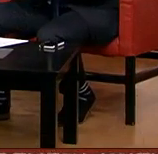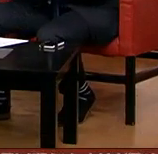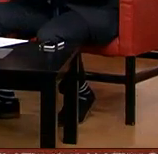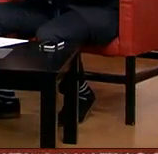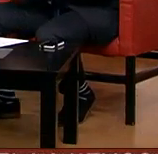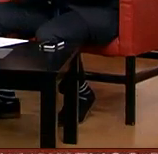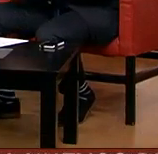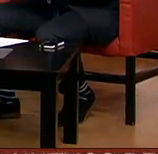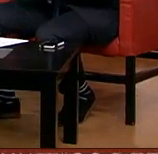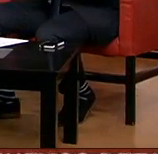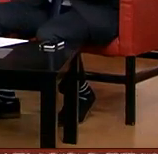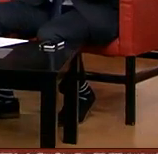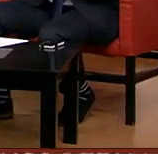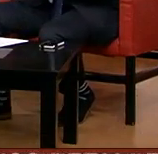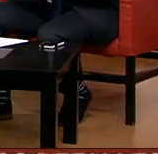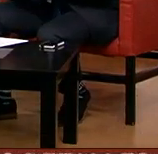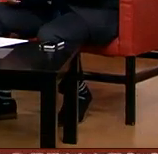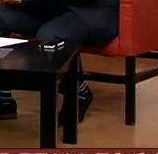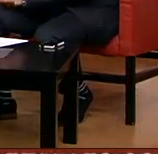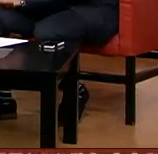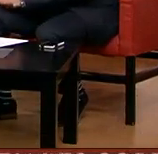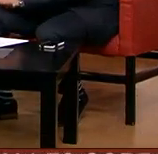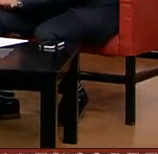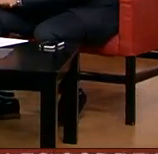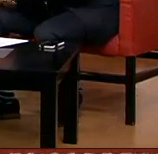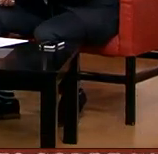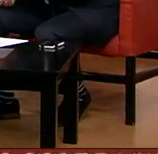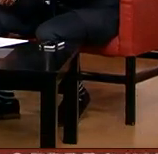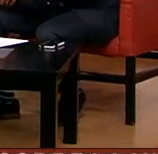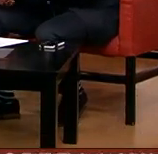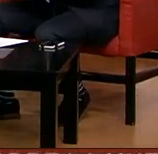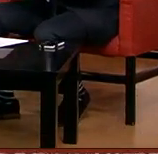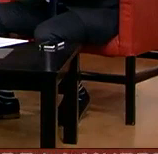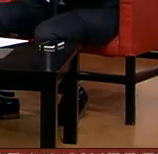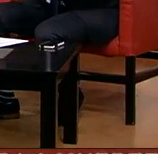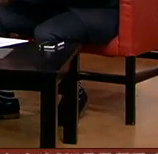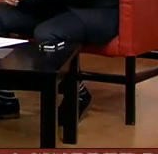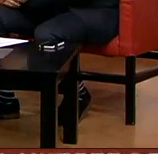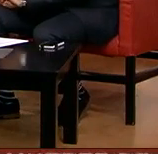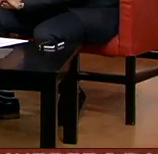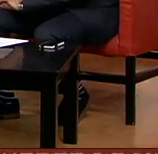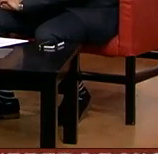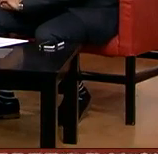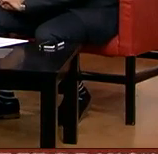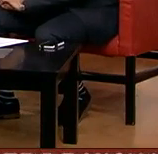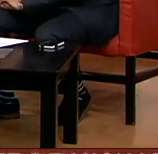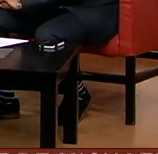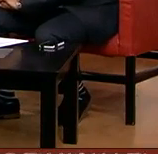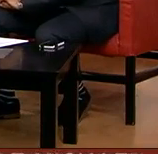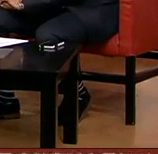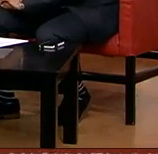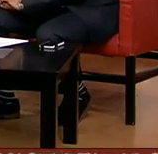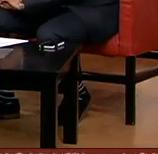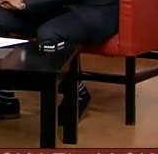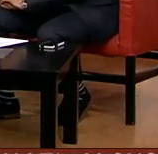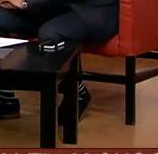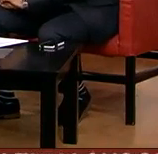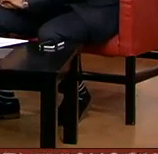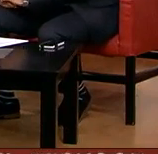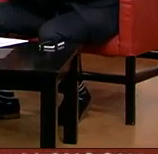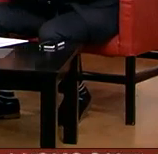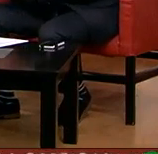sé que eres un melómano eres un especialista en temas musicales en grupos en fin en todo este universo grandísimo amplísimo